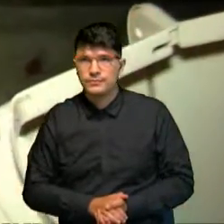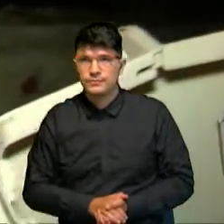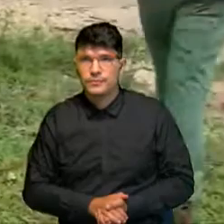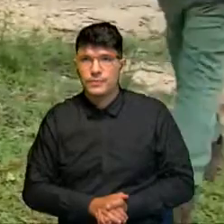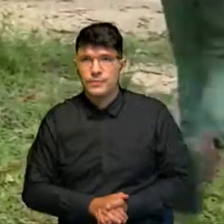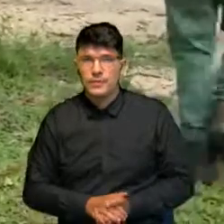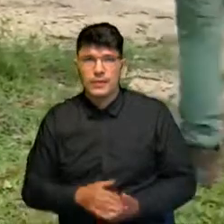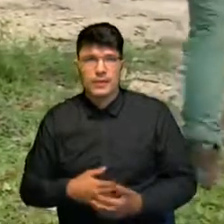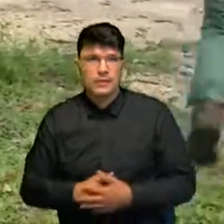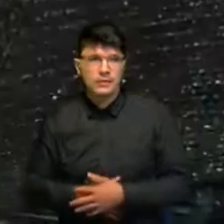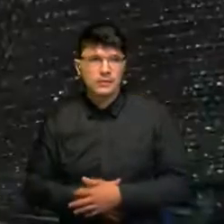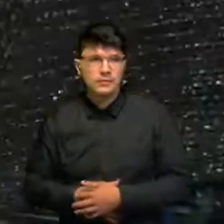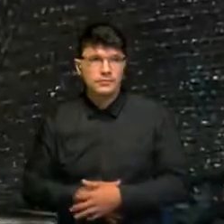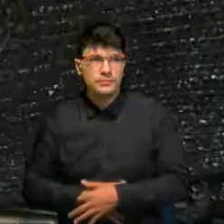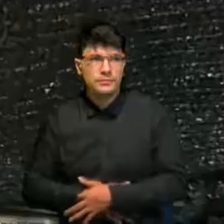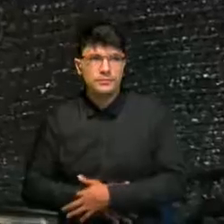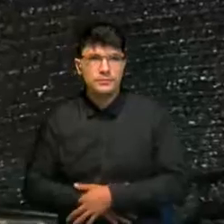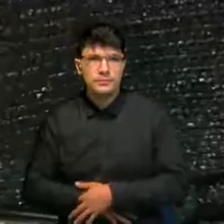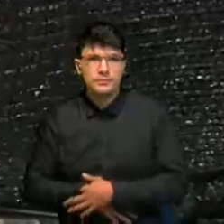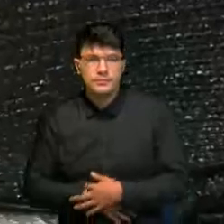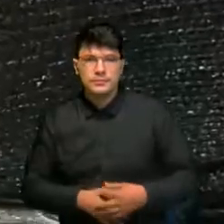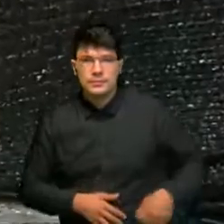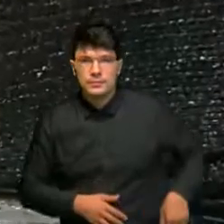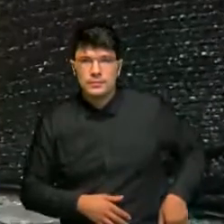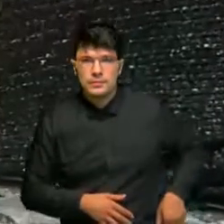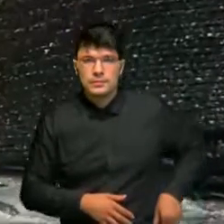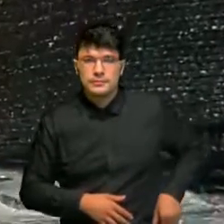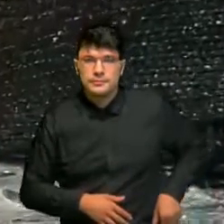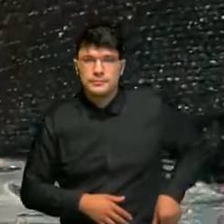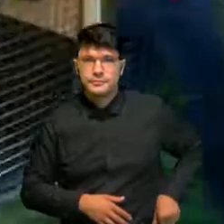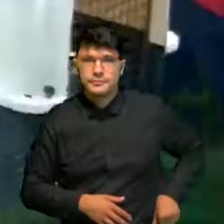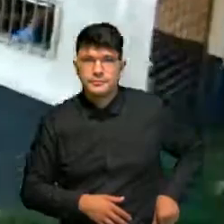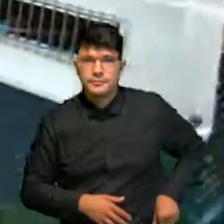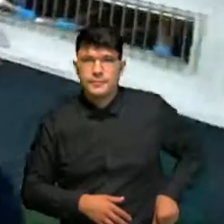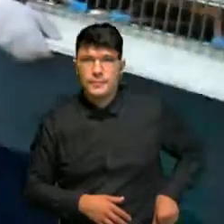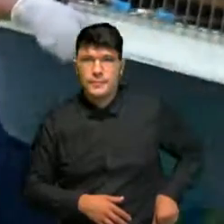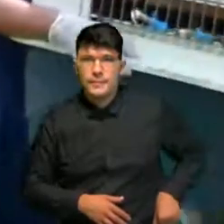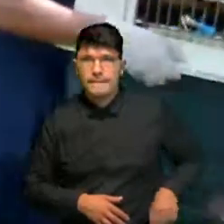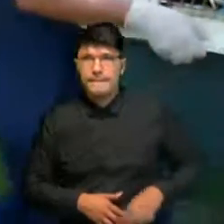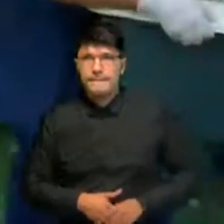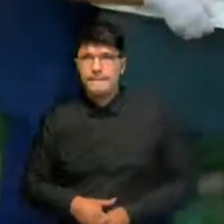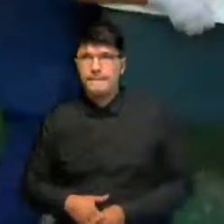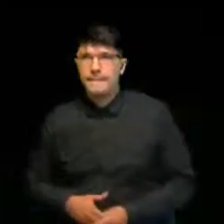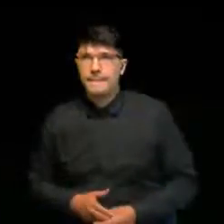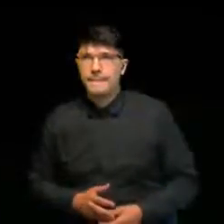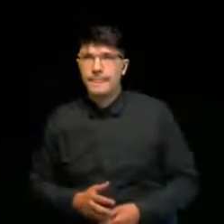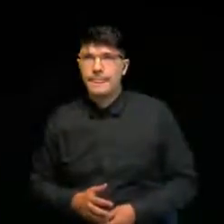-033 y correo electrónico info arroba amb.got.com ¡Gracias! ¡Gracias!